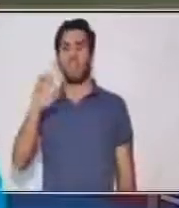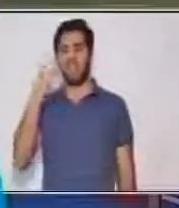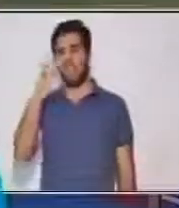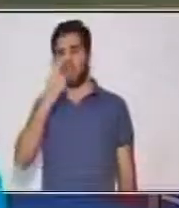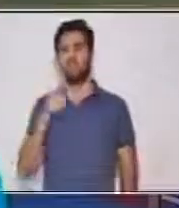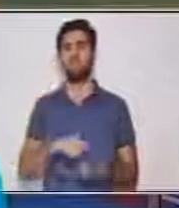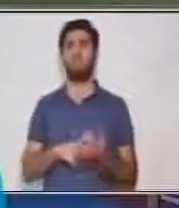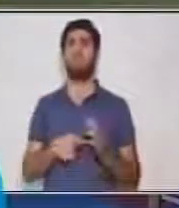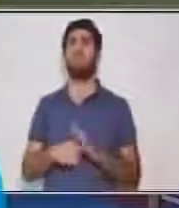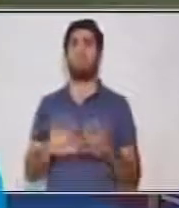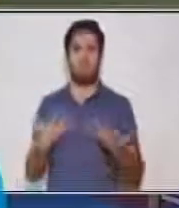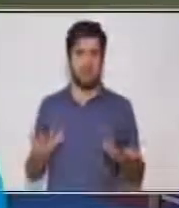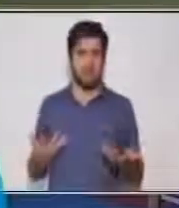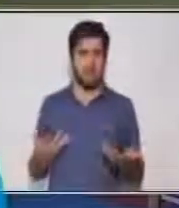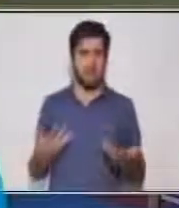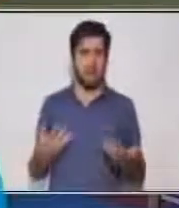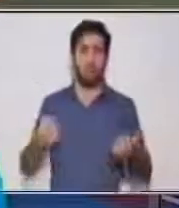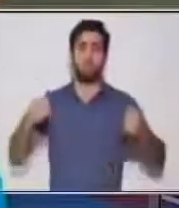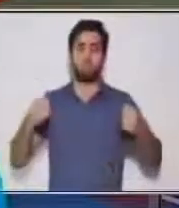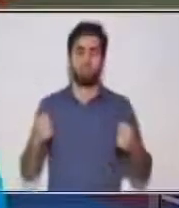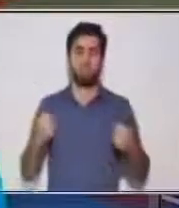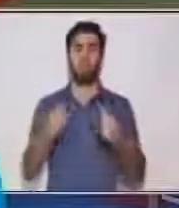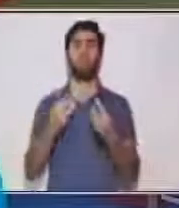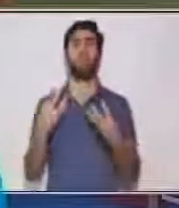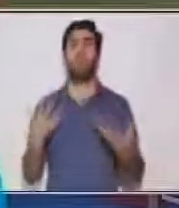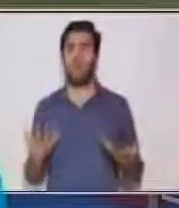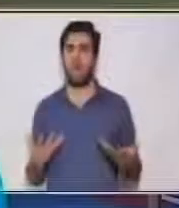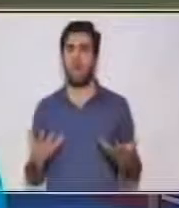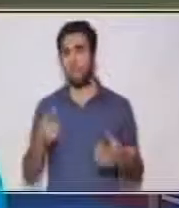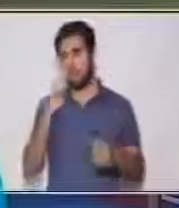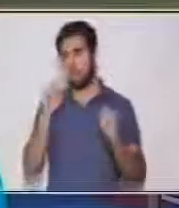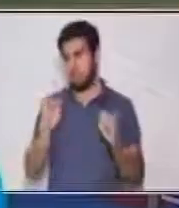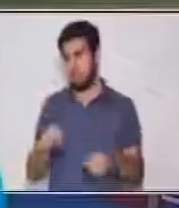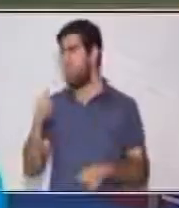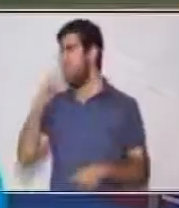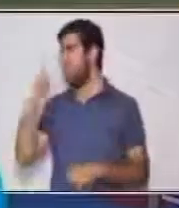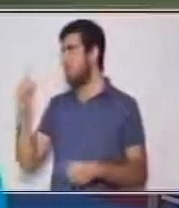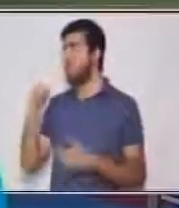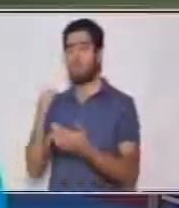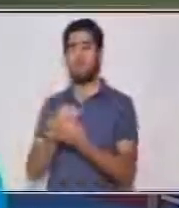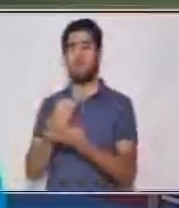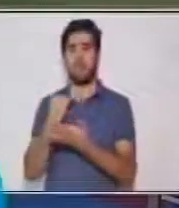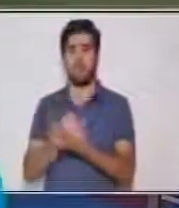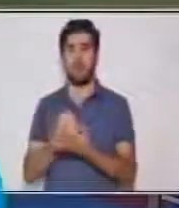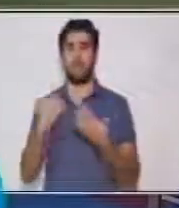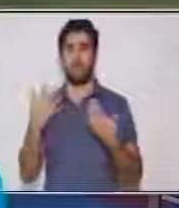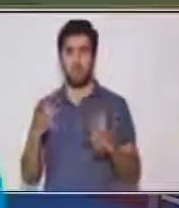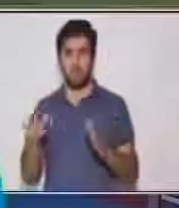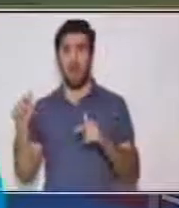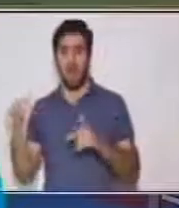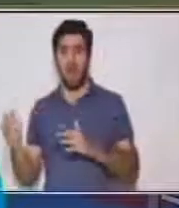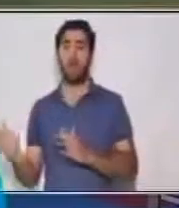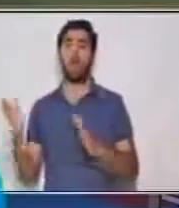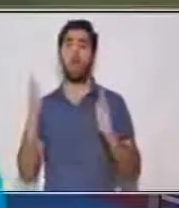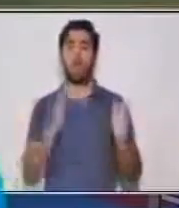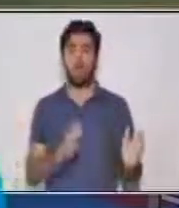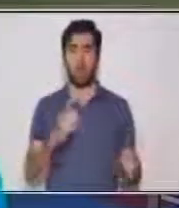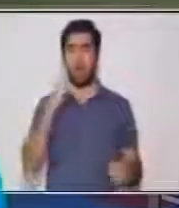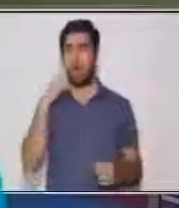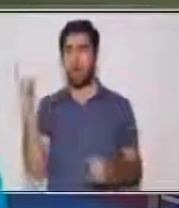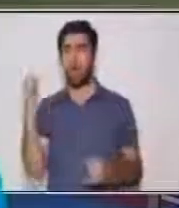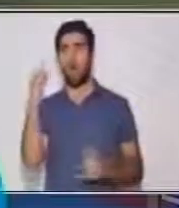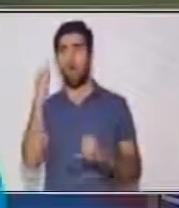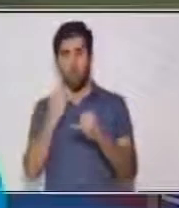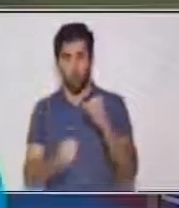Puedes ir a investigar a cuánto equivalen dos kilos. Ahora vamos a leer el último ejemplo